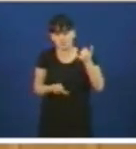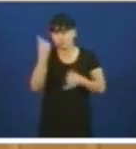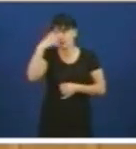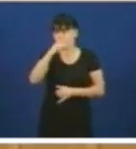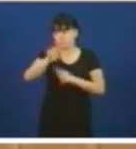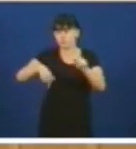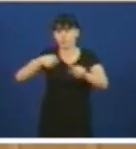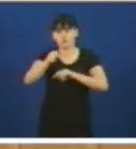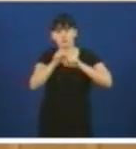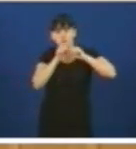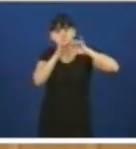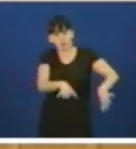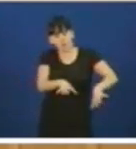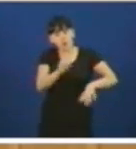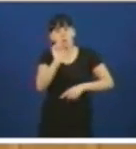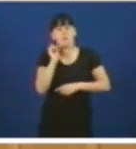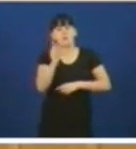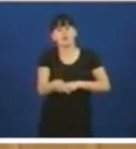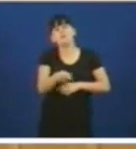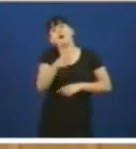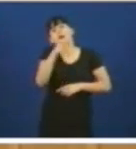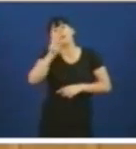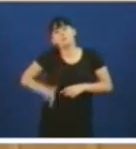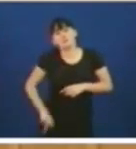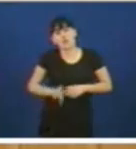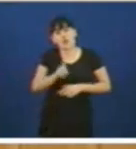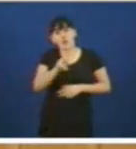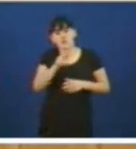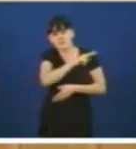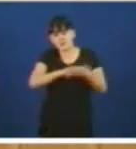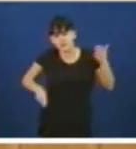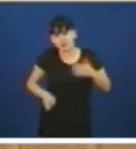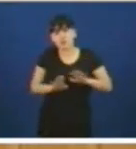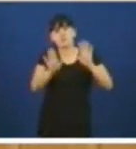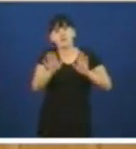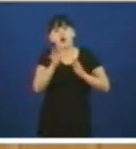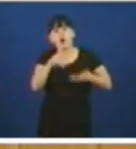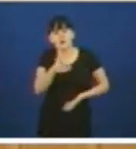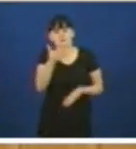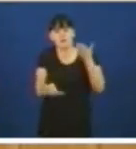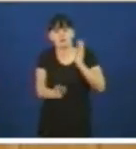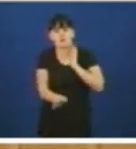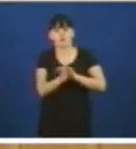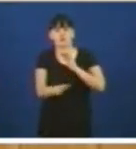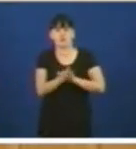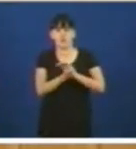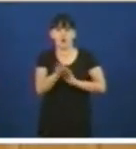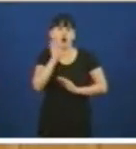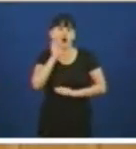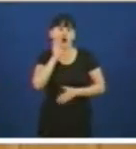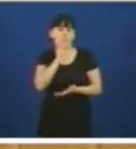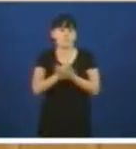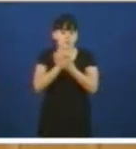da directiva de ingenieros galegos e que por suposto ainda a data de hoxe siguen avalando o estudo presentado e a pesar desde todo isto